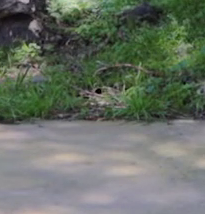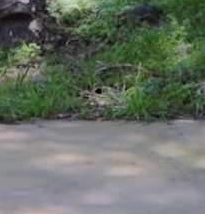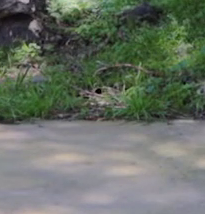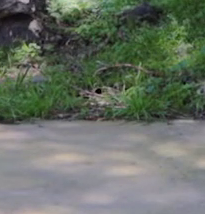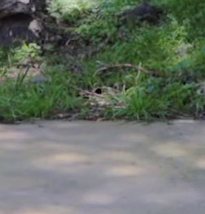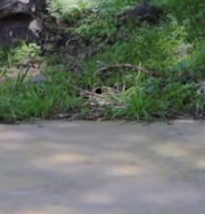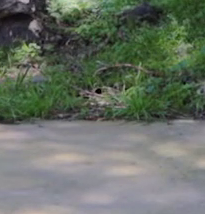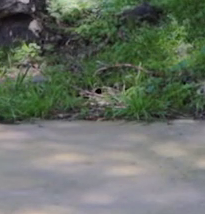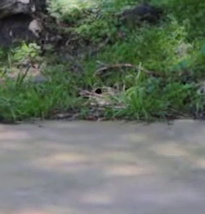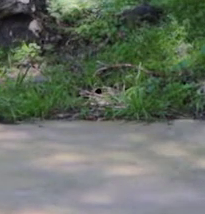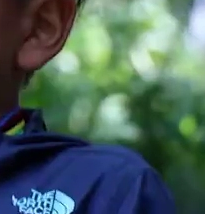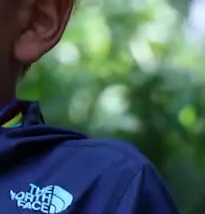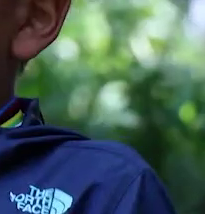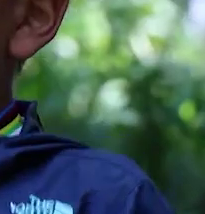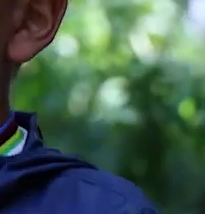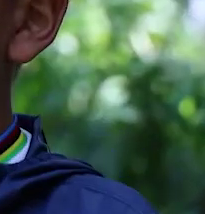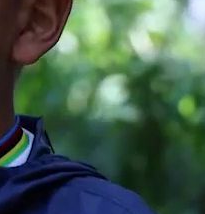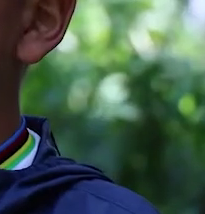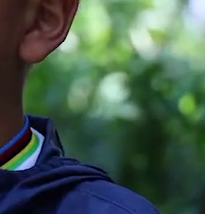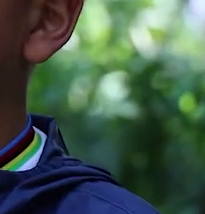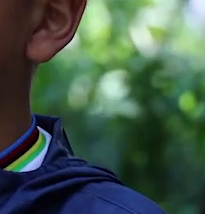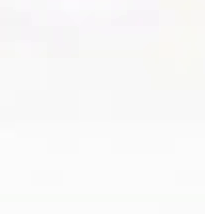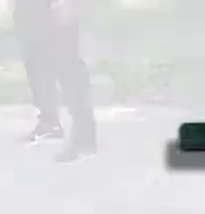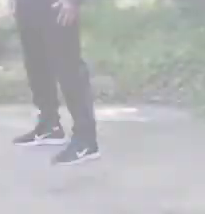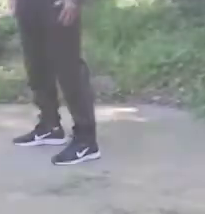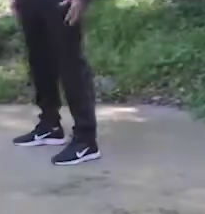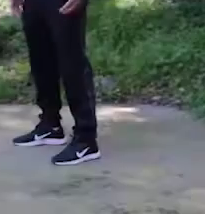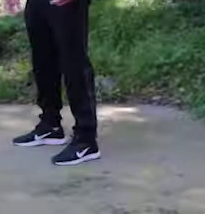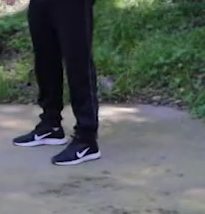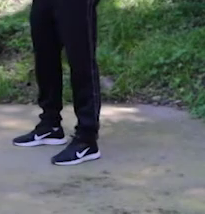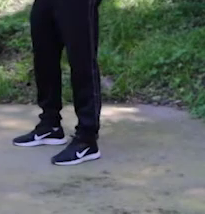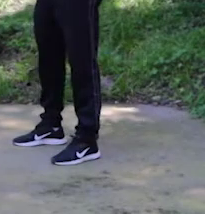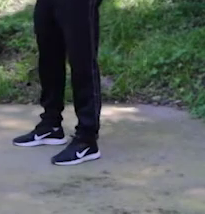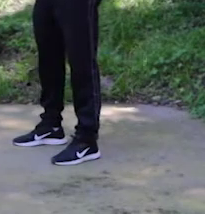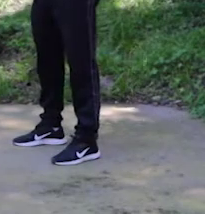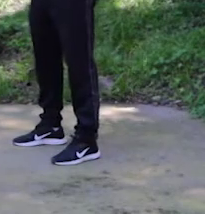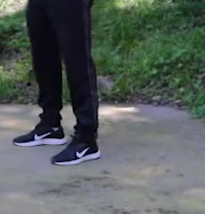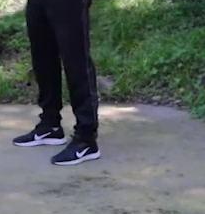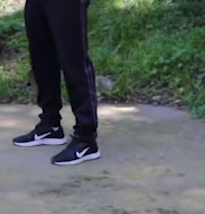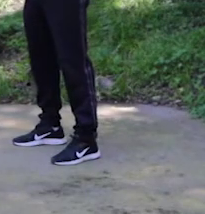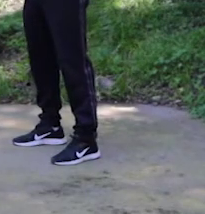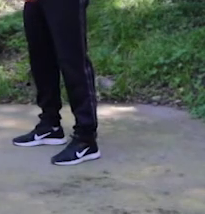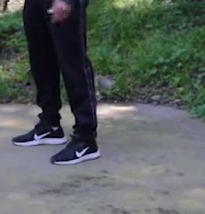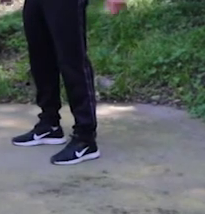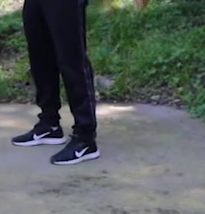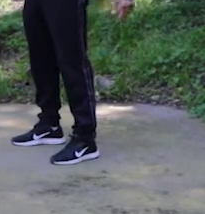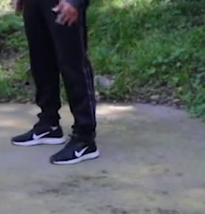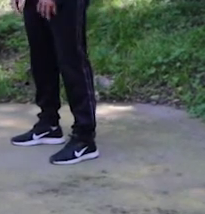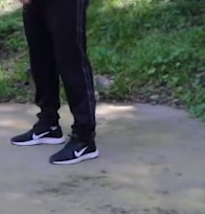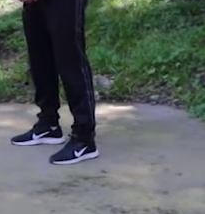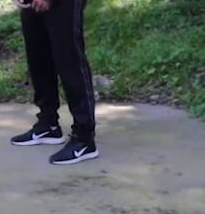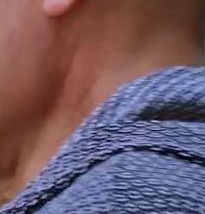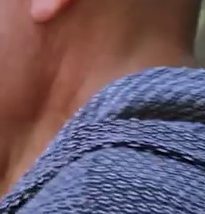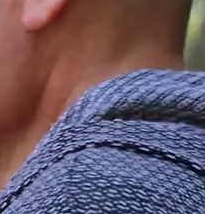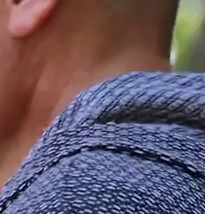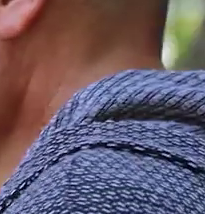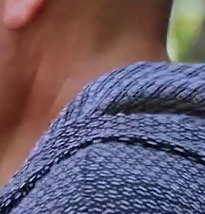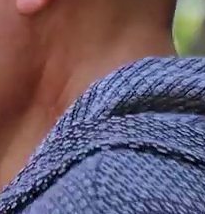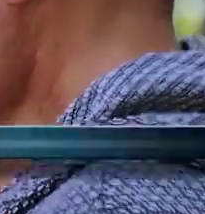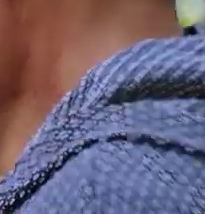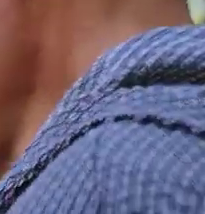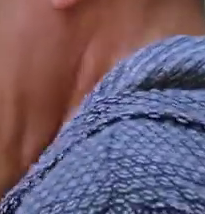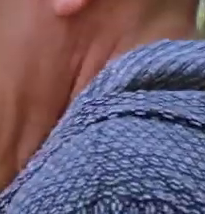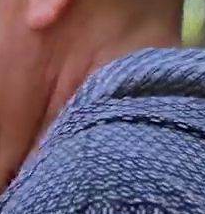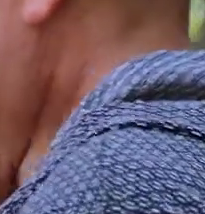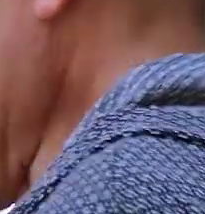respiramos, respiramos. Ahora, en esta ocasión vamos a trabajar un poco de hombros. Lo que vamos a